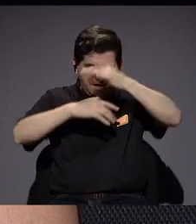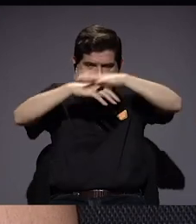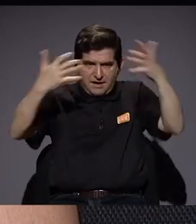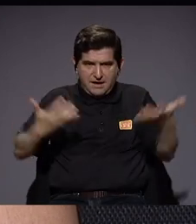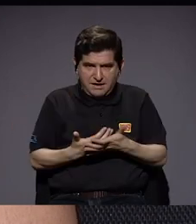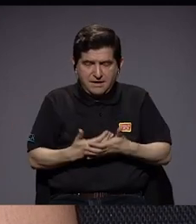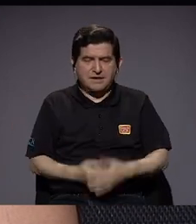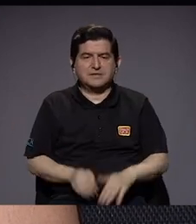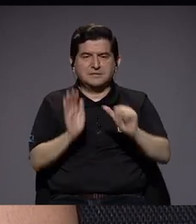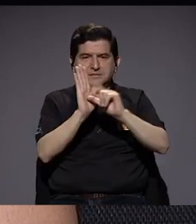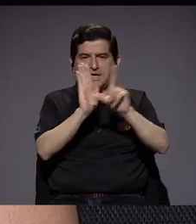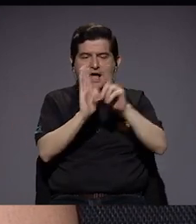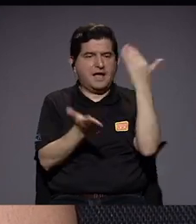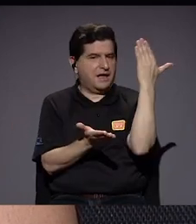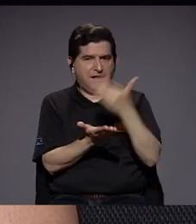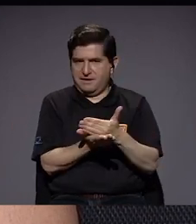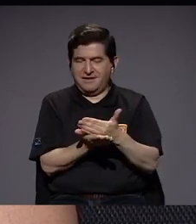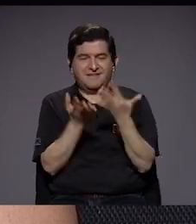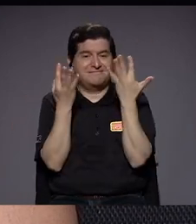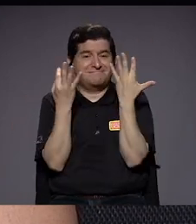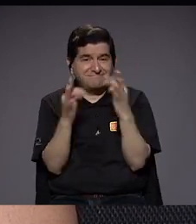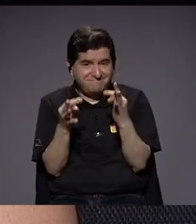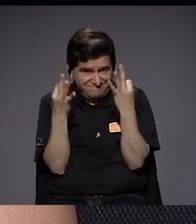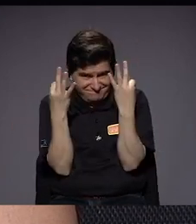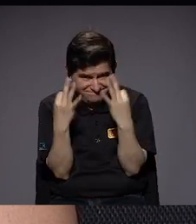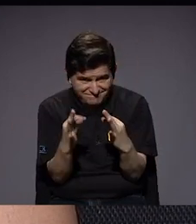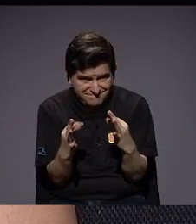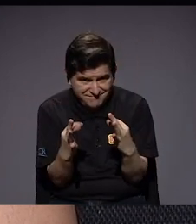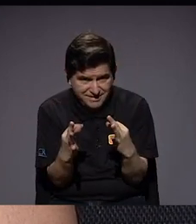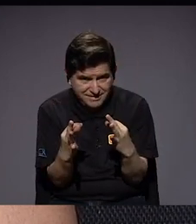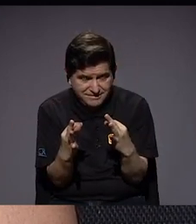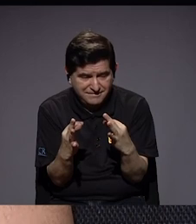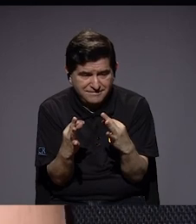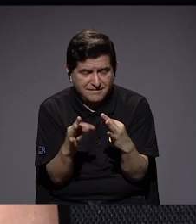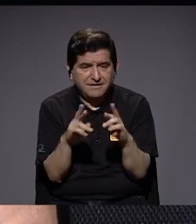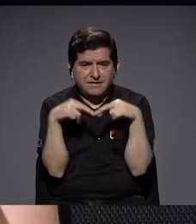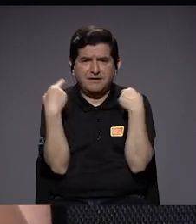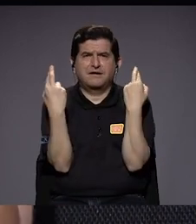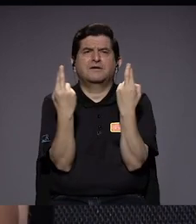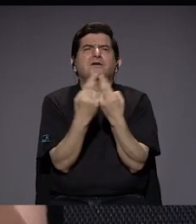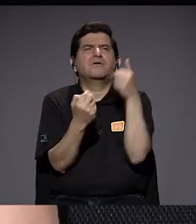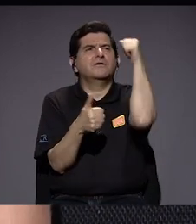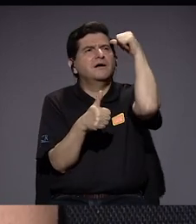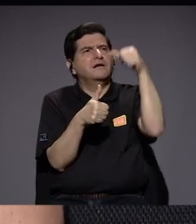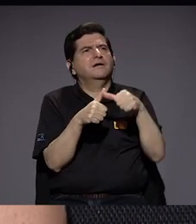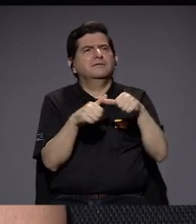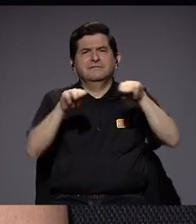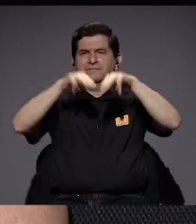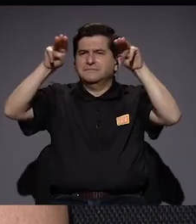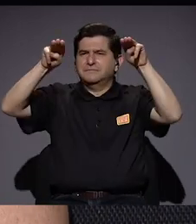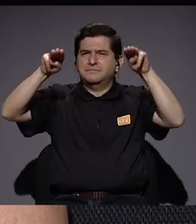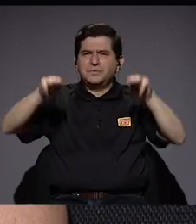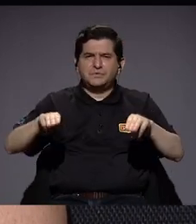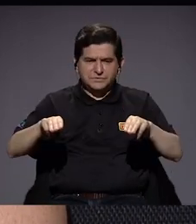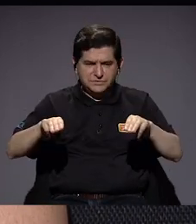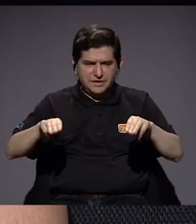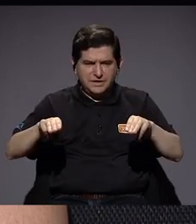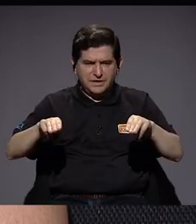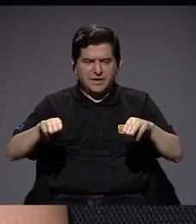en realidad, el Congreso no ha parado. Hemos intentado sesionar, recuerdan, en el Museo